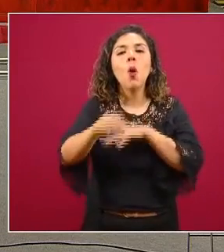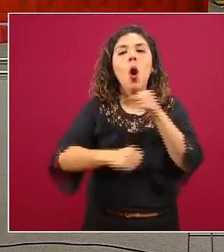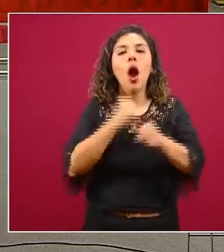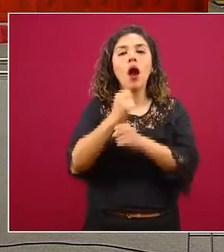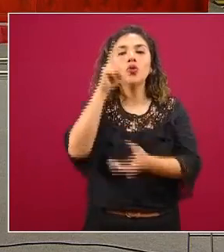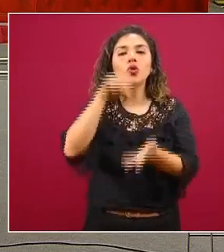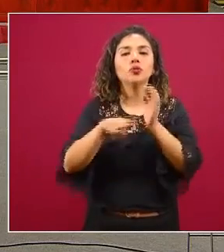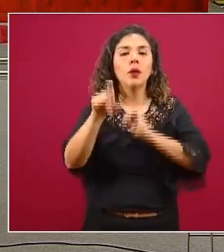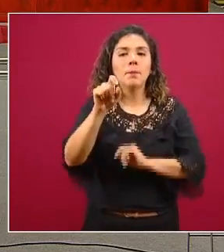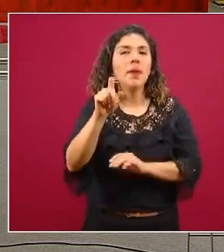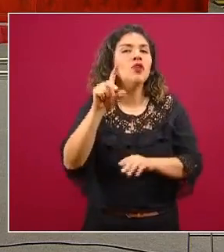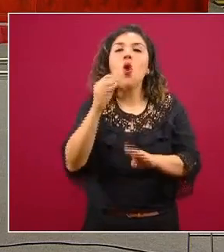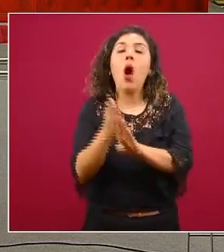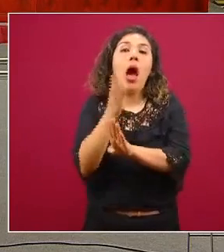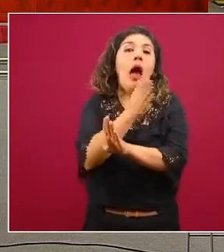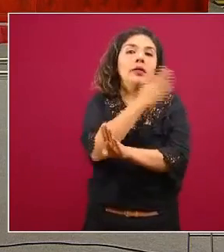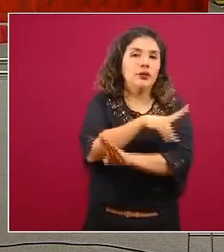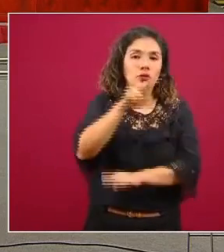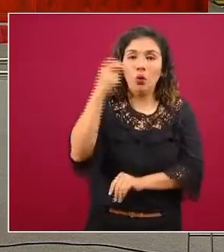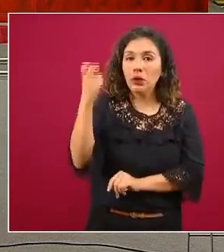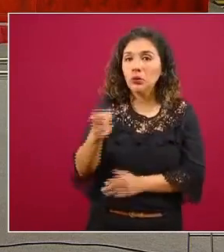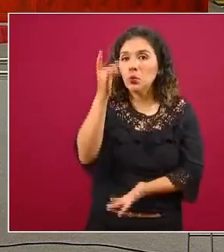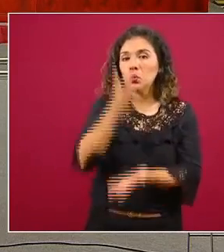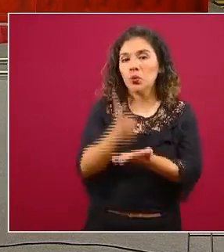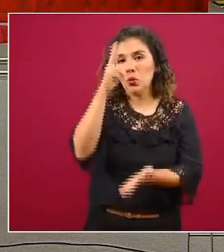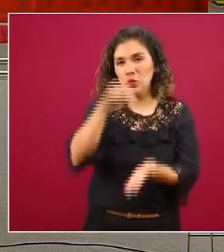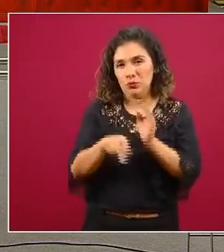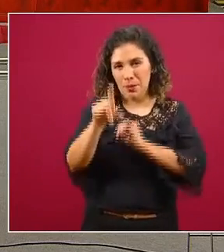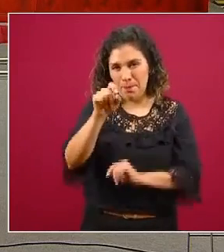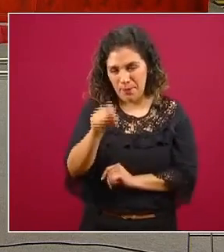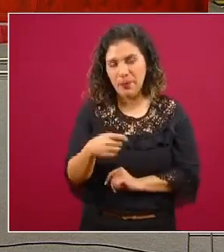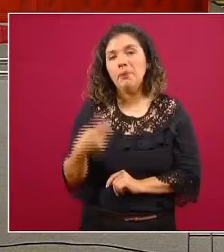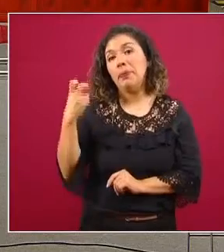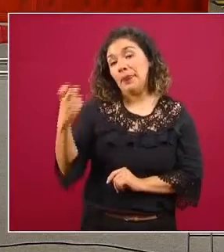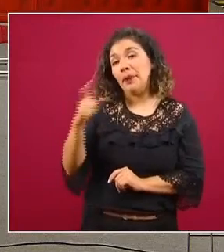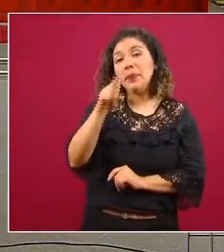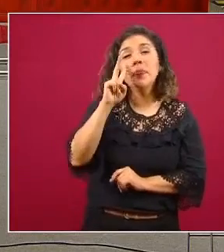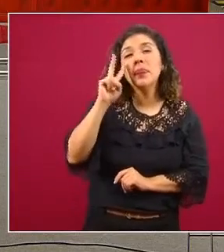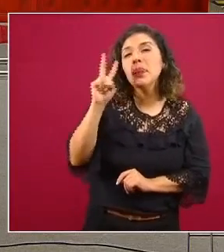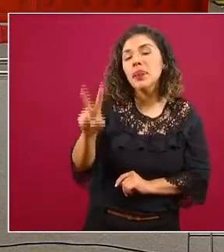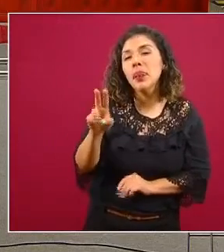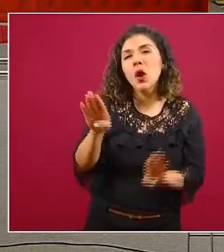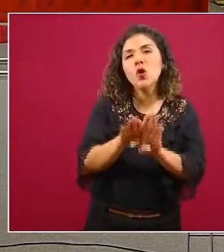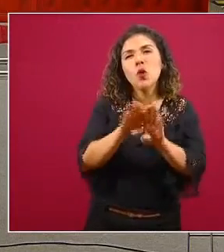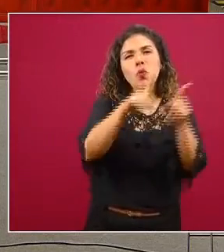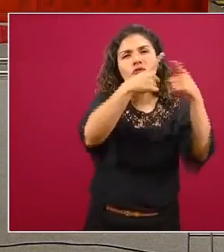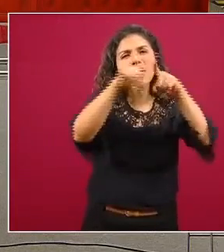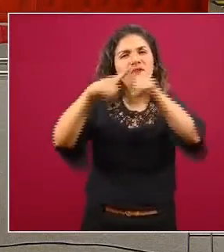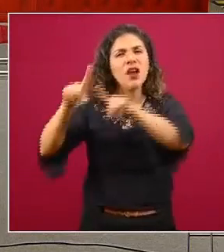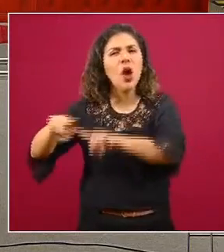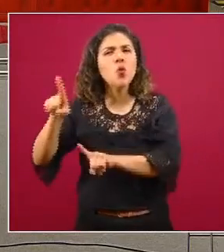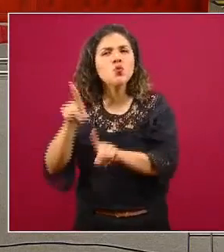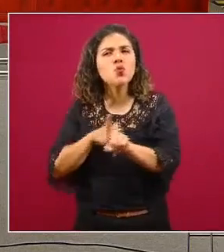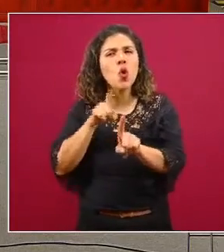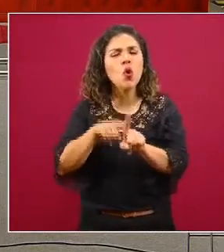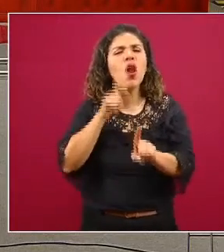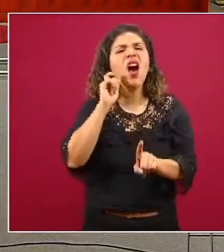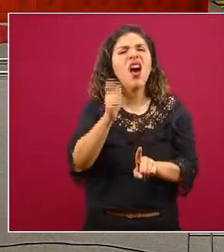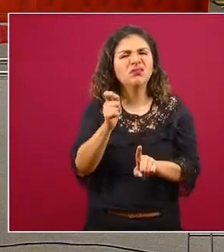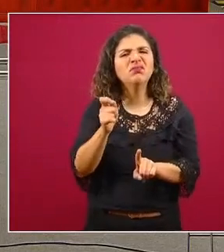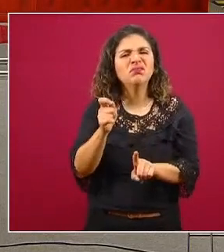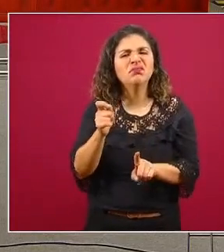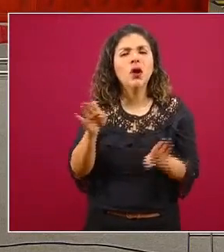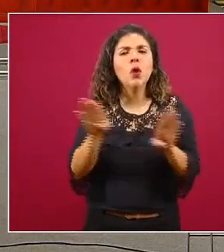no presentamos los años previos y aquí lo que presentamos en los diferentes colores son la distribución